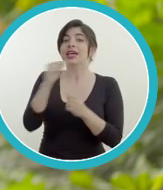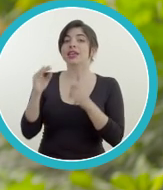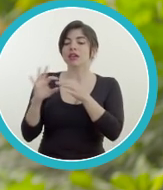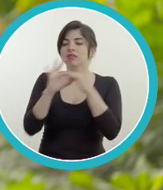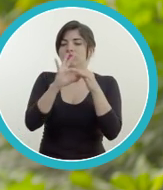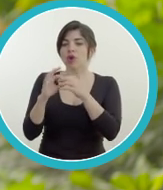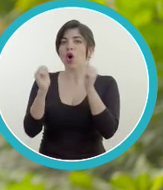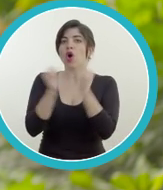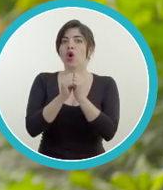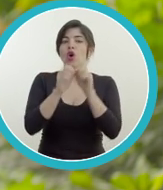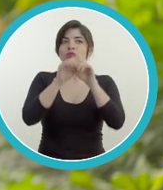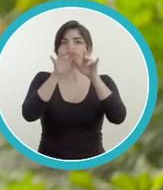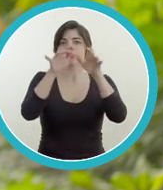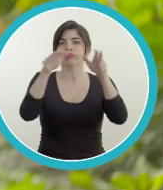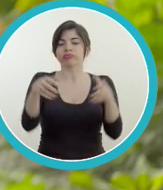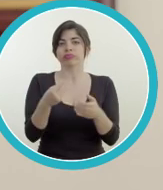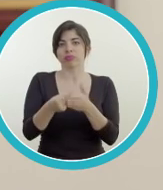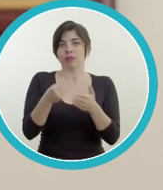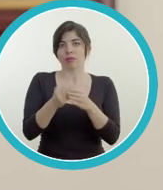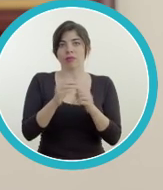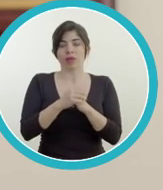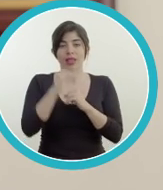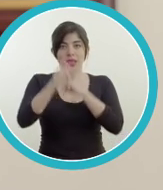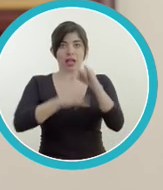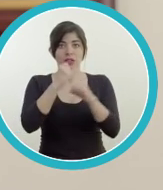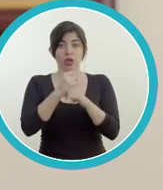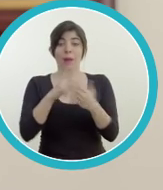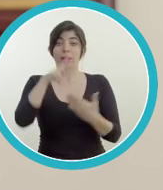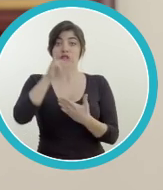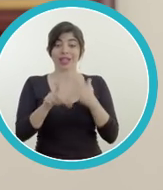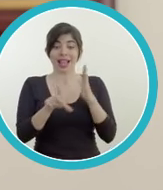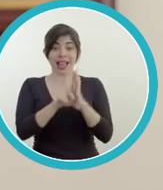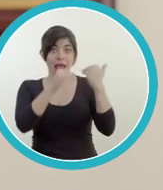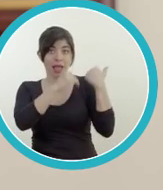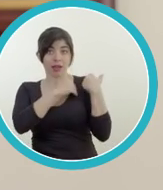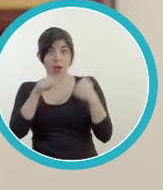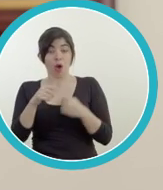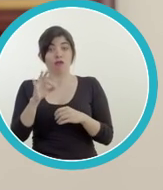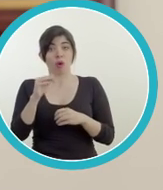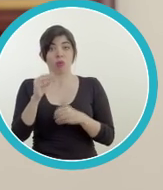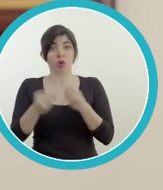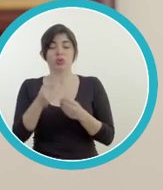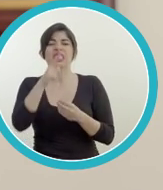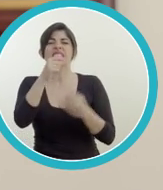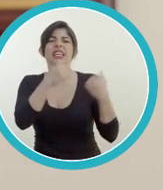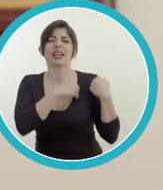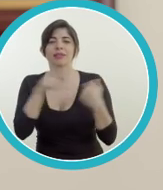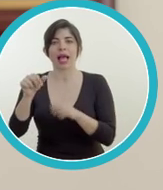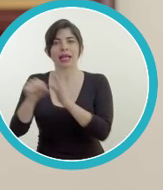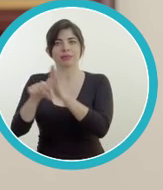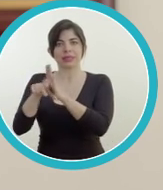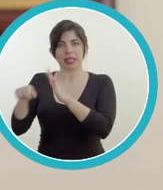a las cadenas globales de valor. El proyecto de ley que crea FONPRODUCE se encuentra en la Comisión de Asuntos